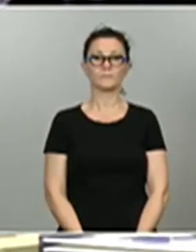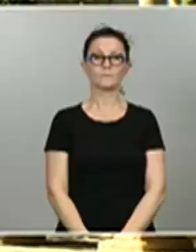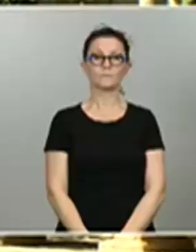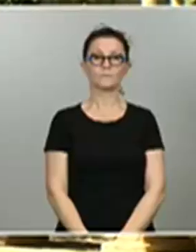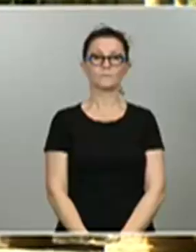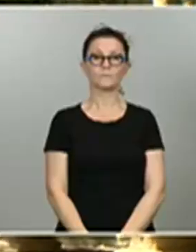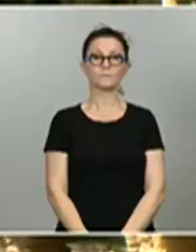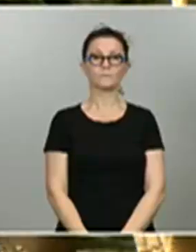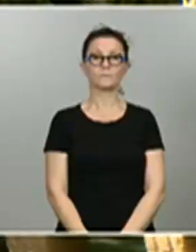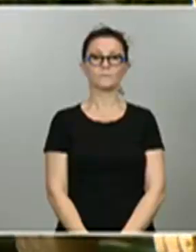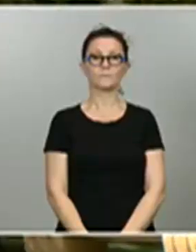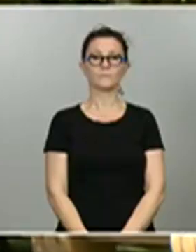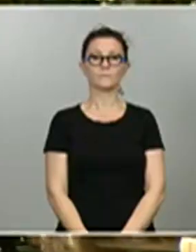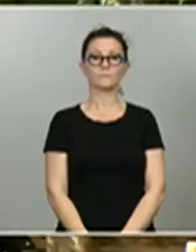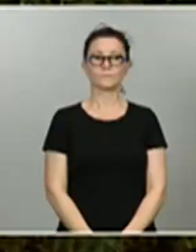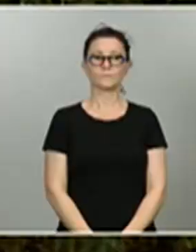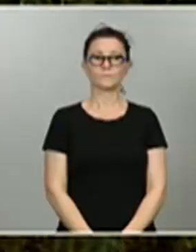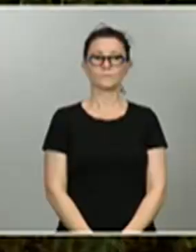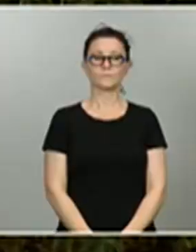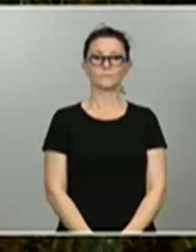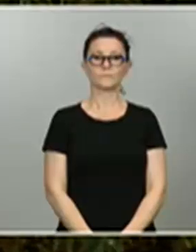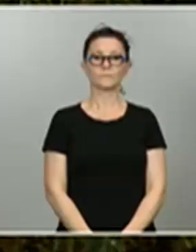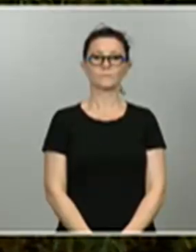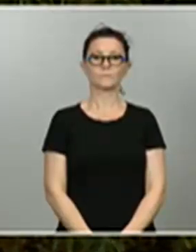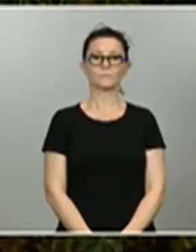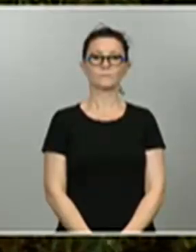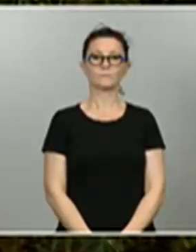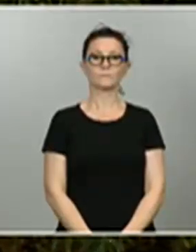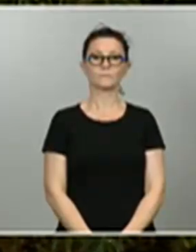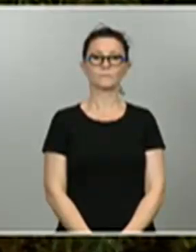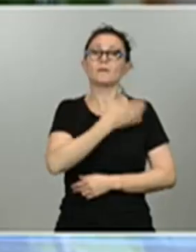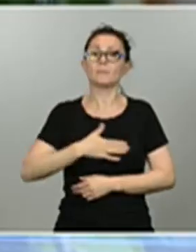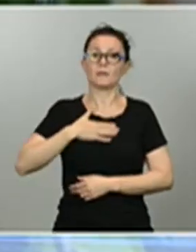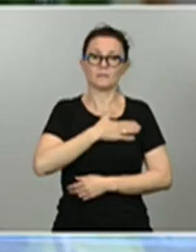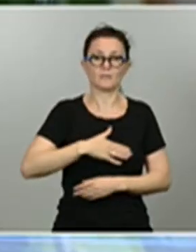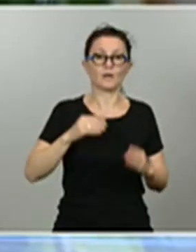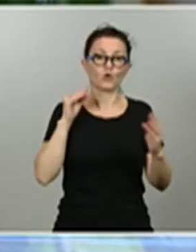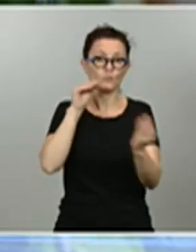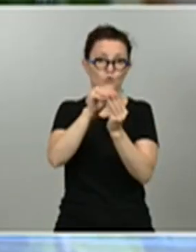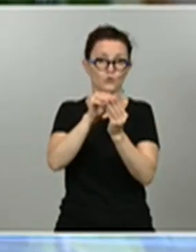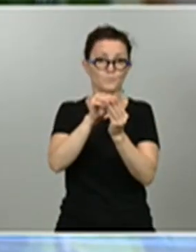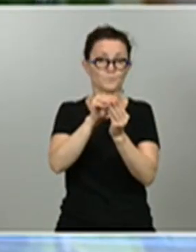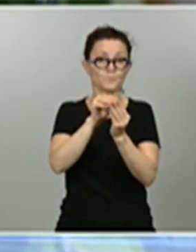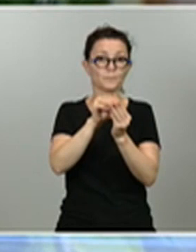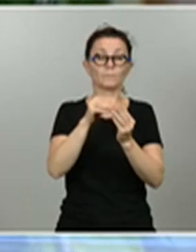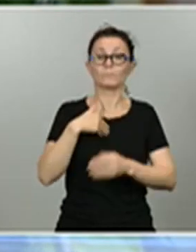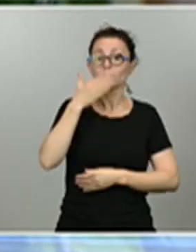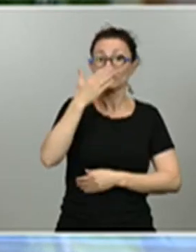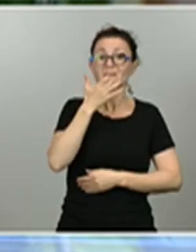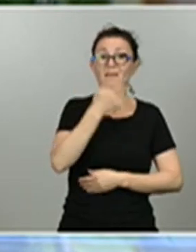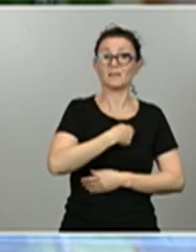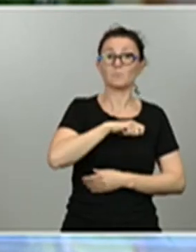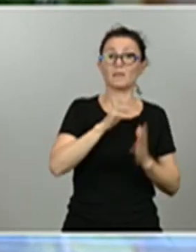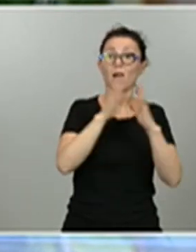Moncloa, donde todos han destacado que nace desde el consenso y el diálogo social. Cuando España acuerda, España avanza. Cuando España